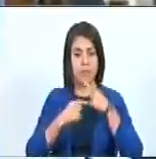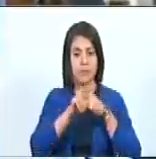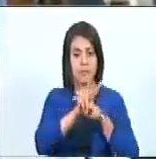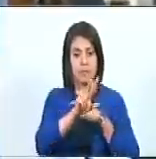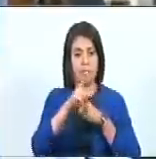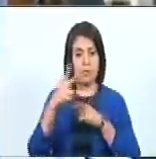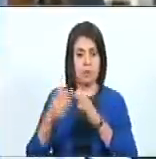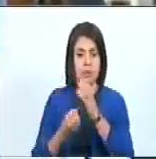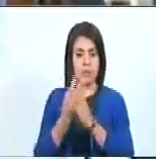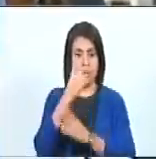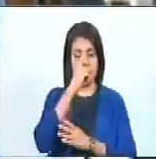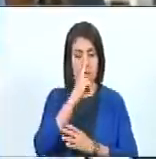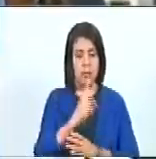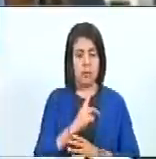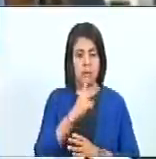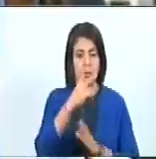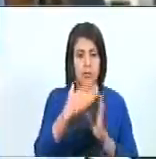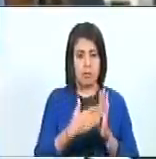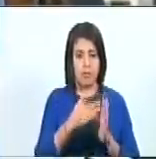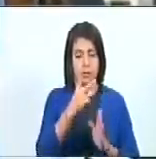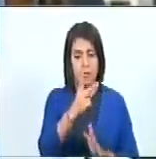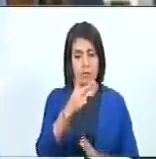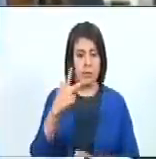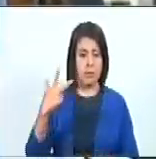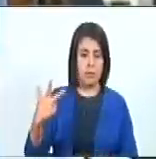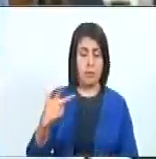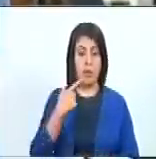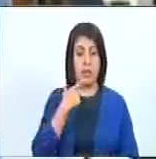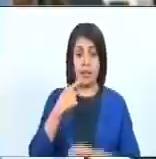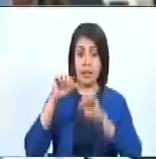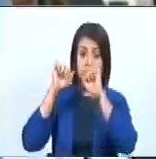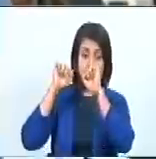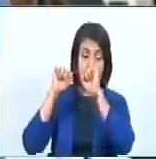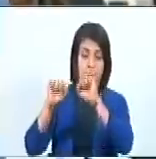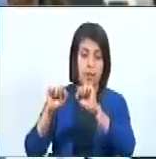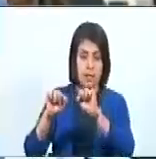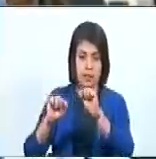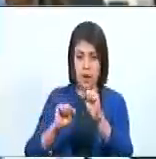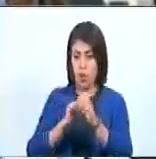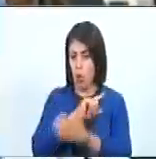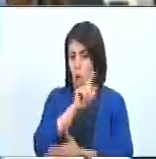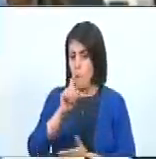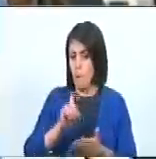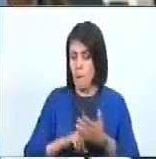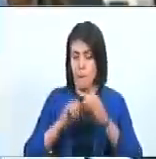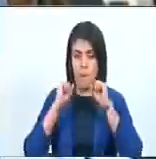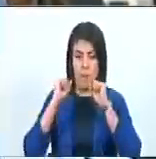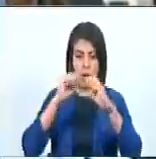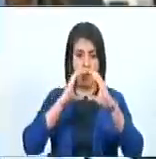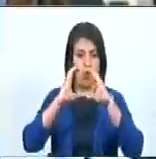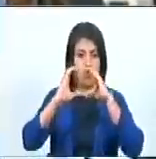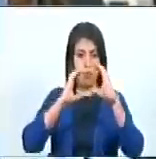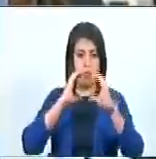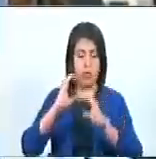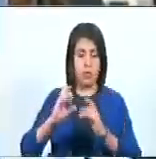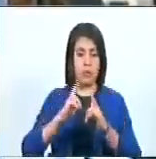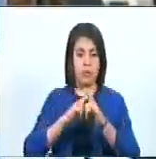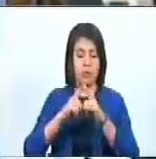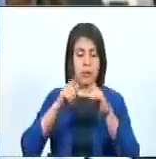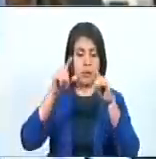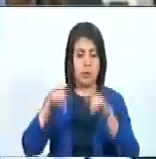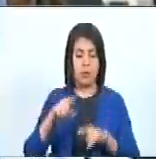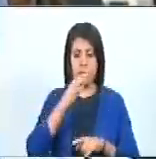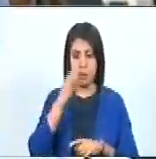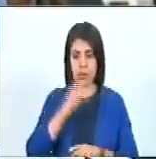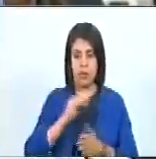23 de mayo del 2023, rechaza de manera contundente este comunicado y, por supuesto,